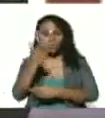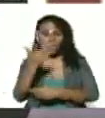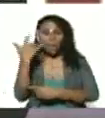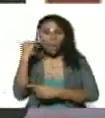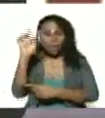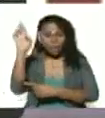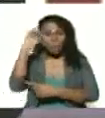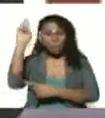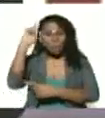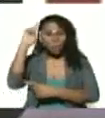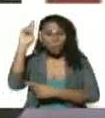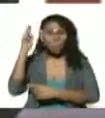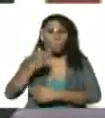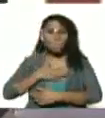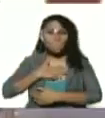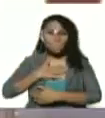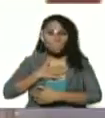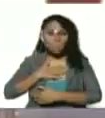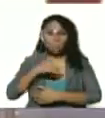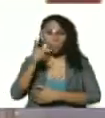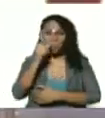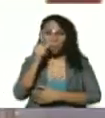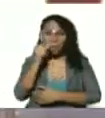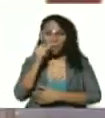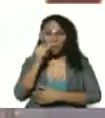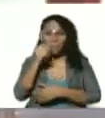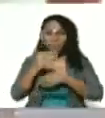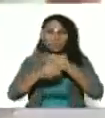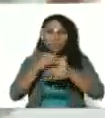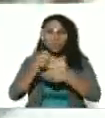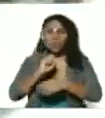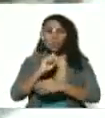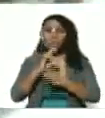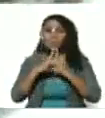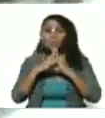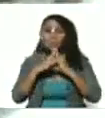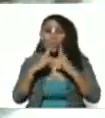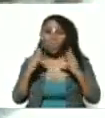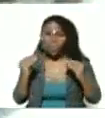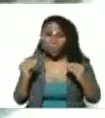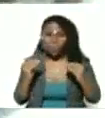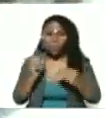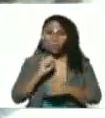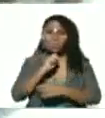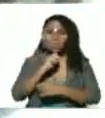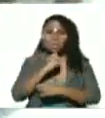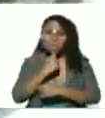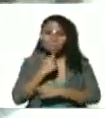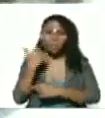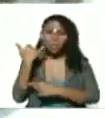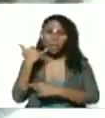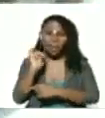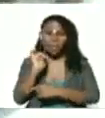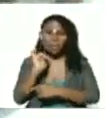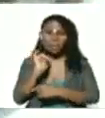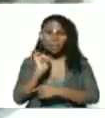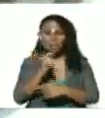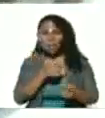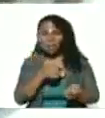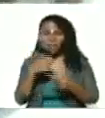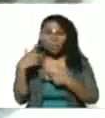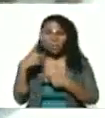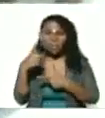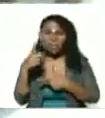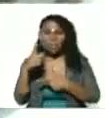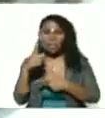mi padre se llevó todos los secretos que tenía que llevarse y no